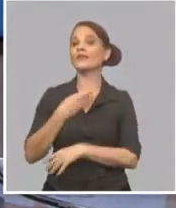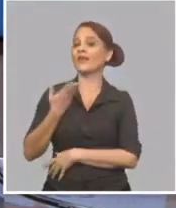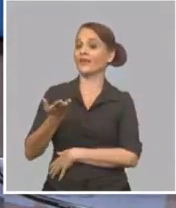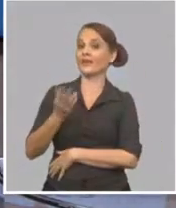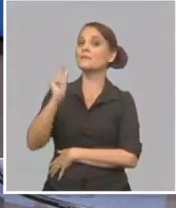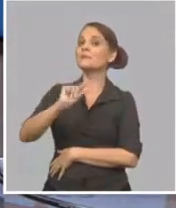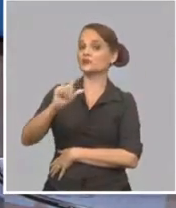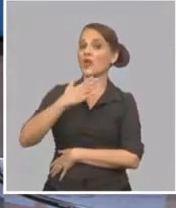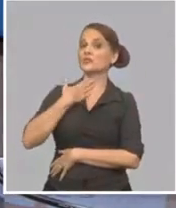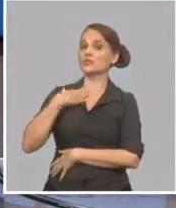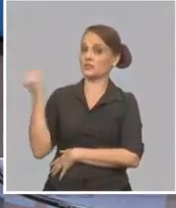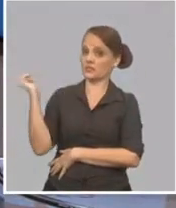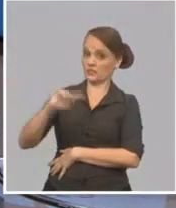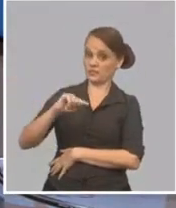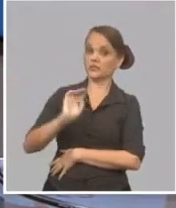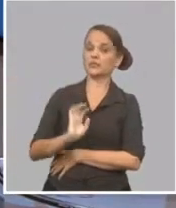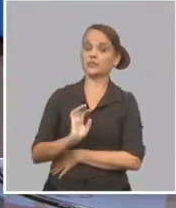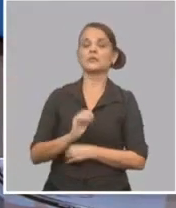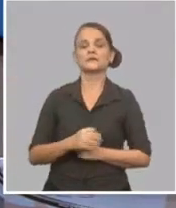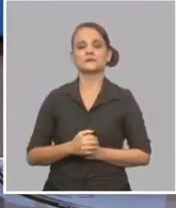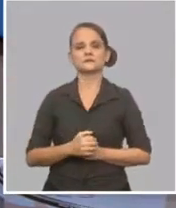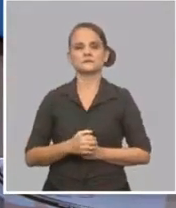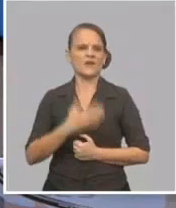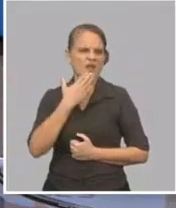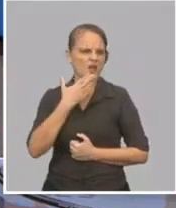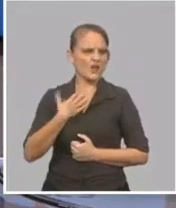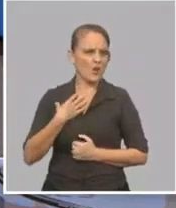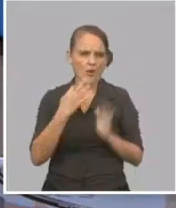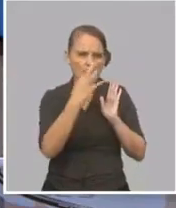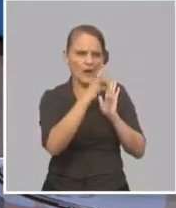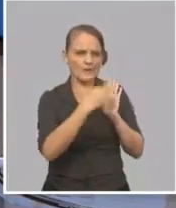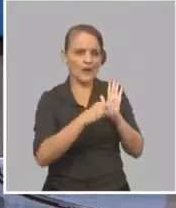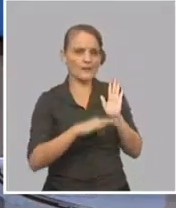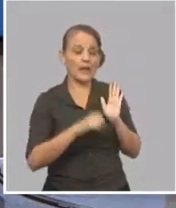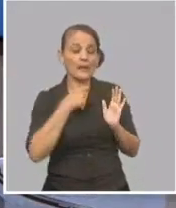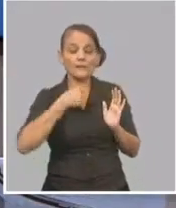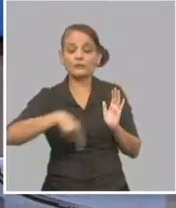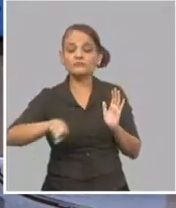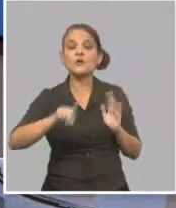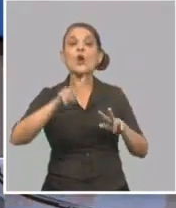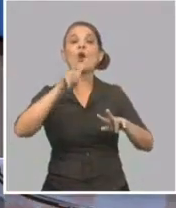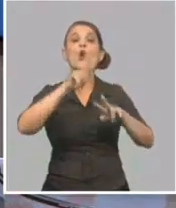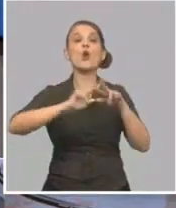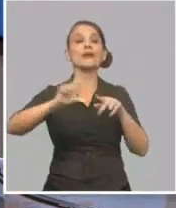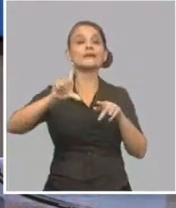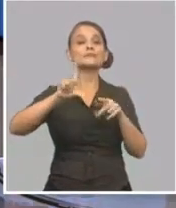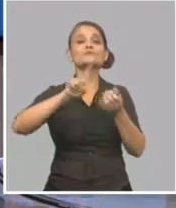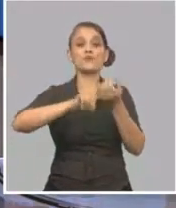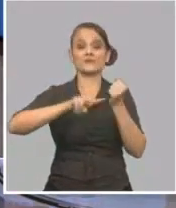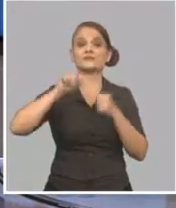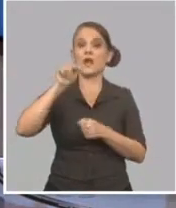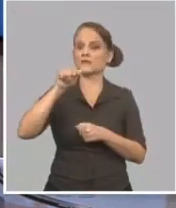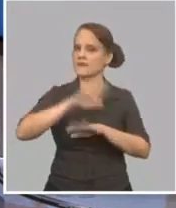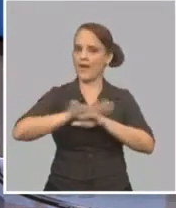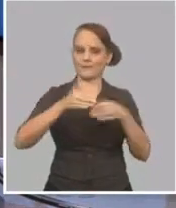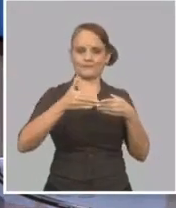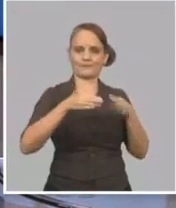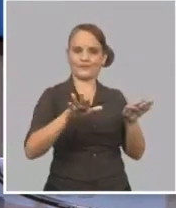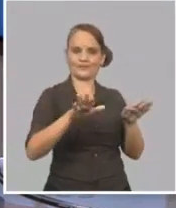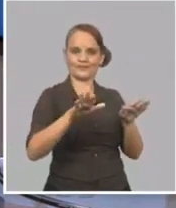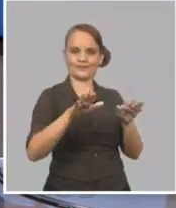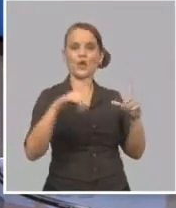¿Cómo se explica esto? Bueno, Holguín comienza, se abre al turismo internacional, hay que ver ahora